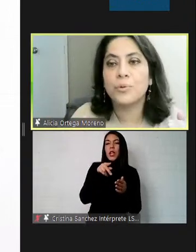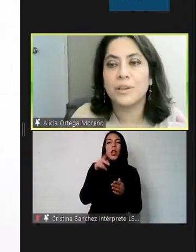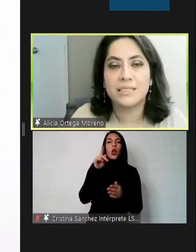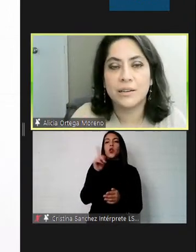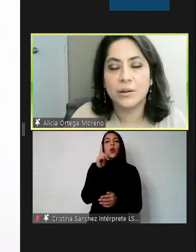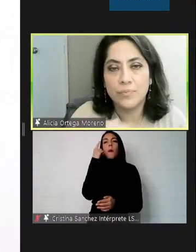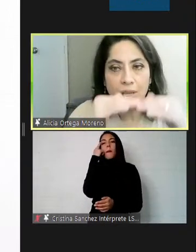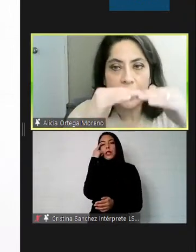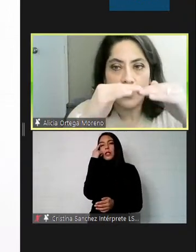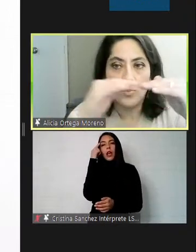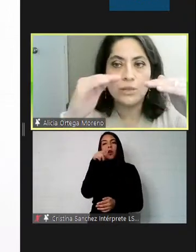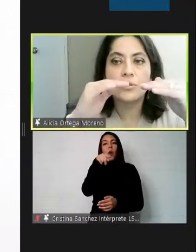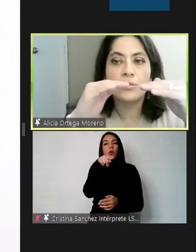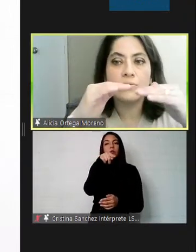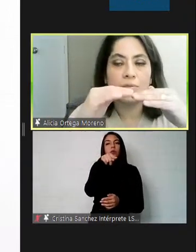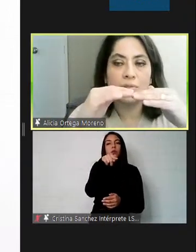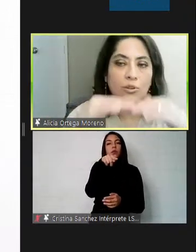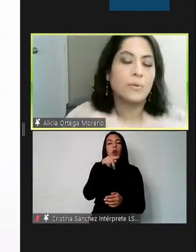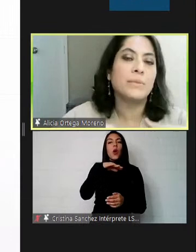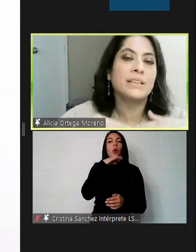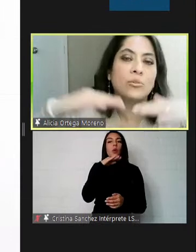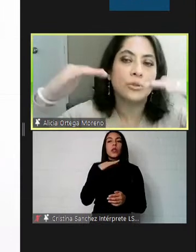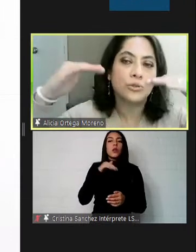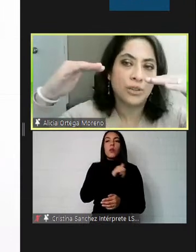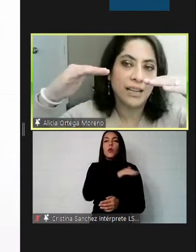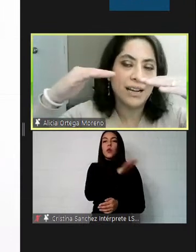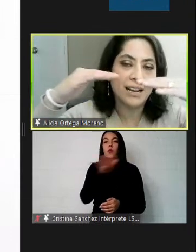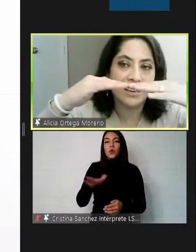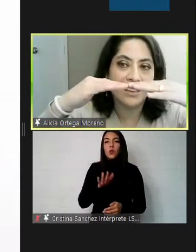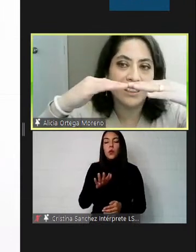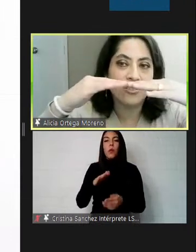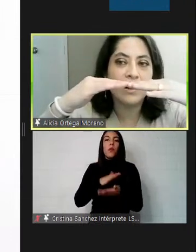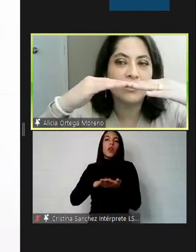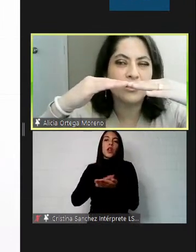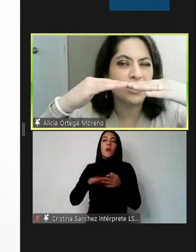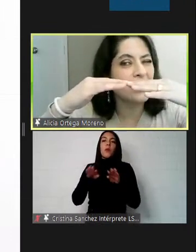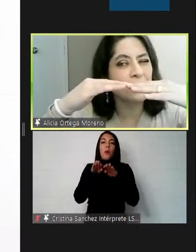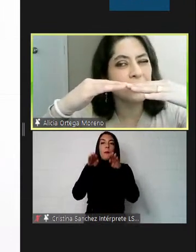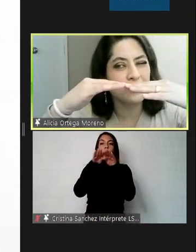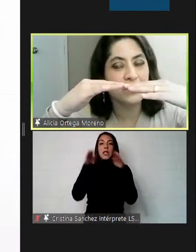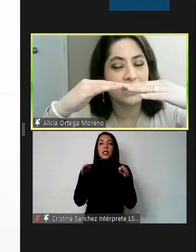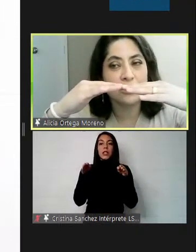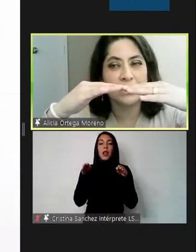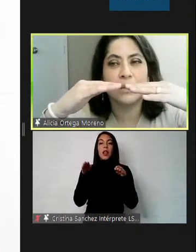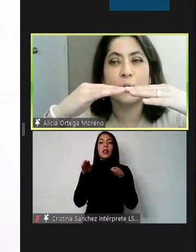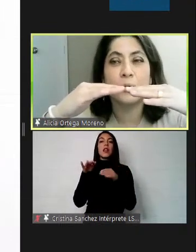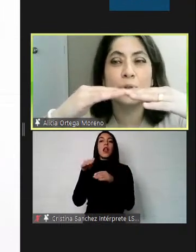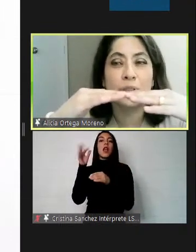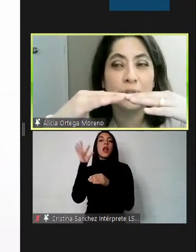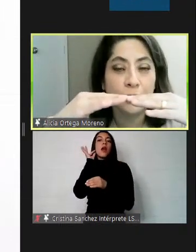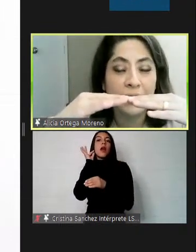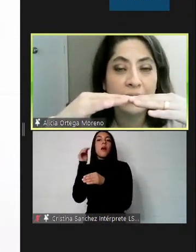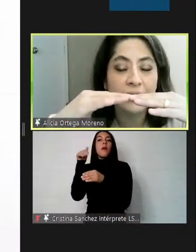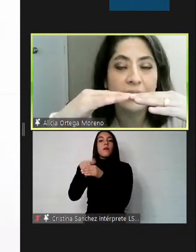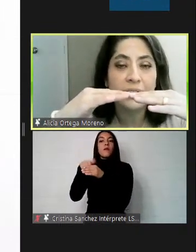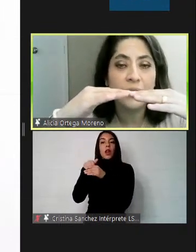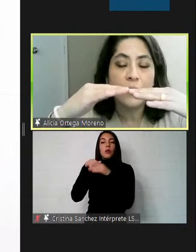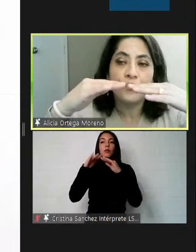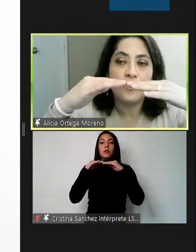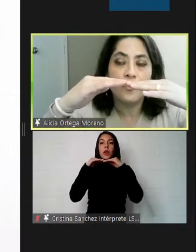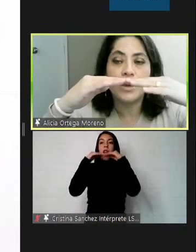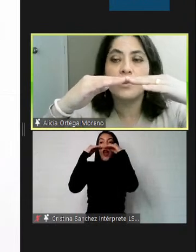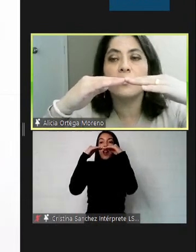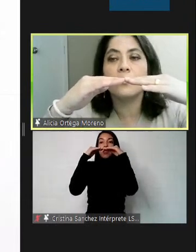Un ejemplo podría ser un mesón, normalmente los mesones de las cajeras de los bancos son altos, ¿cierto? Quizás por un motivo de seguridad,